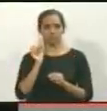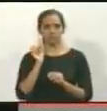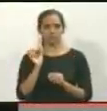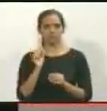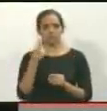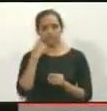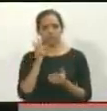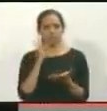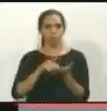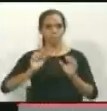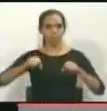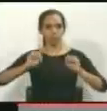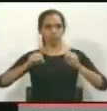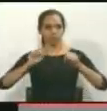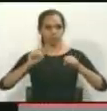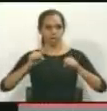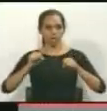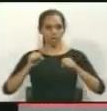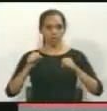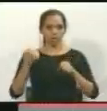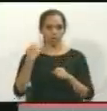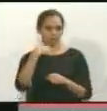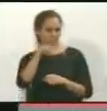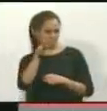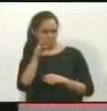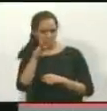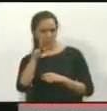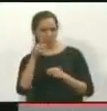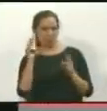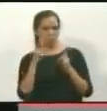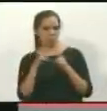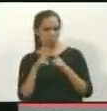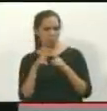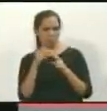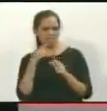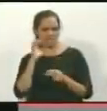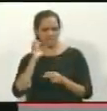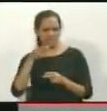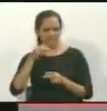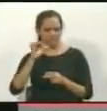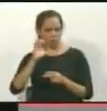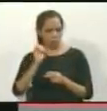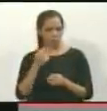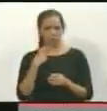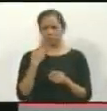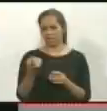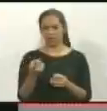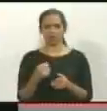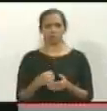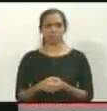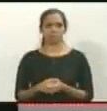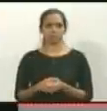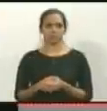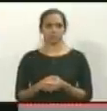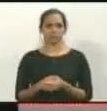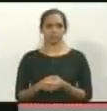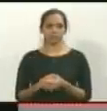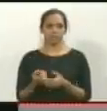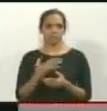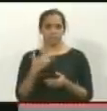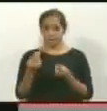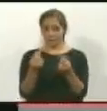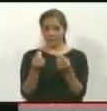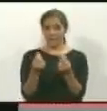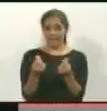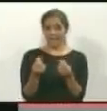un motorizado. Cuando me lo ve, lo conozco, sé que le dicen Chicho. Cuando él de repente me dijo que si me querían algún dinero,